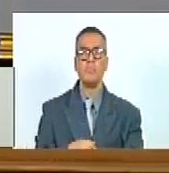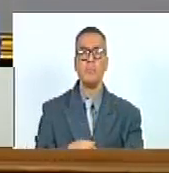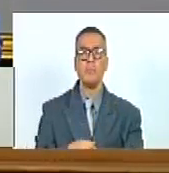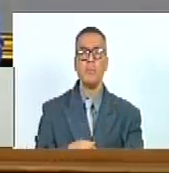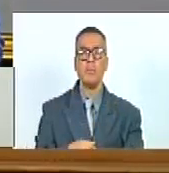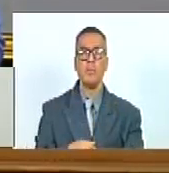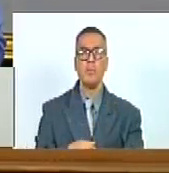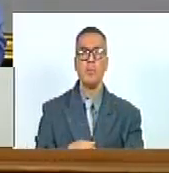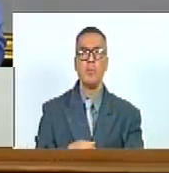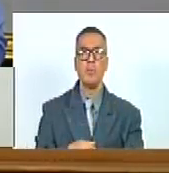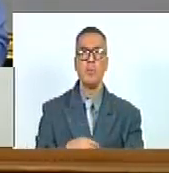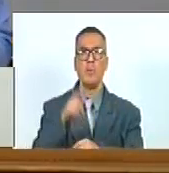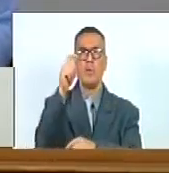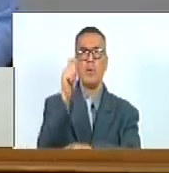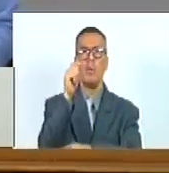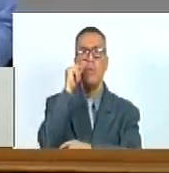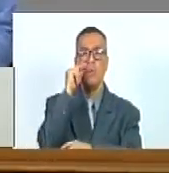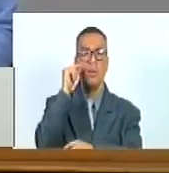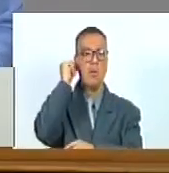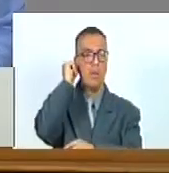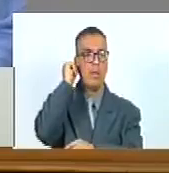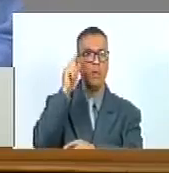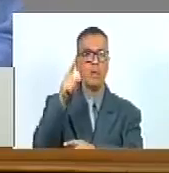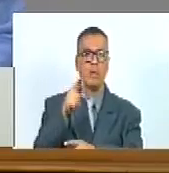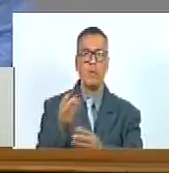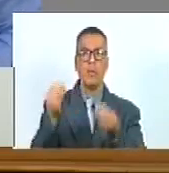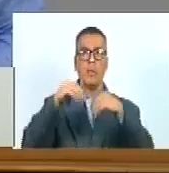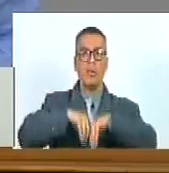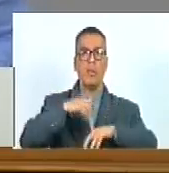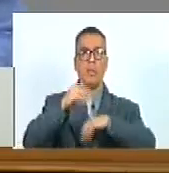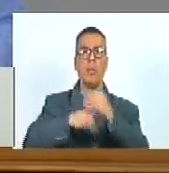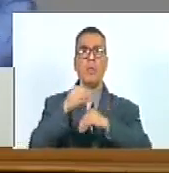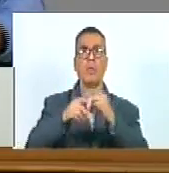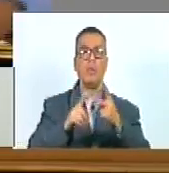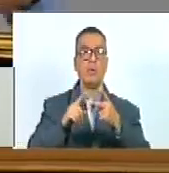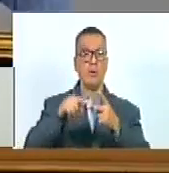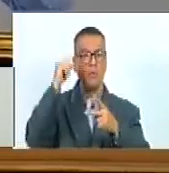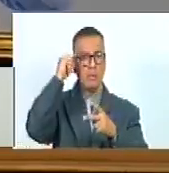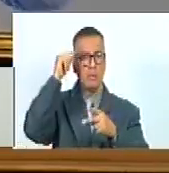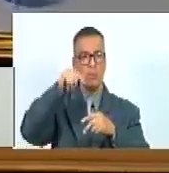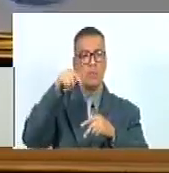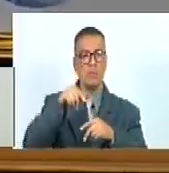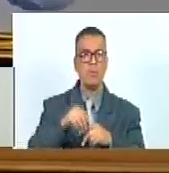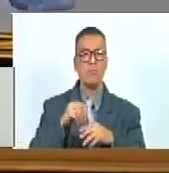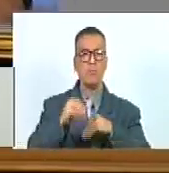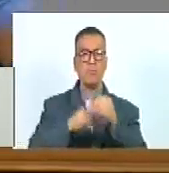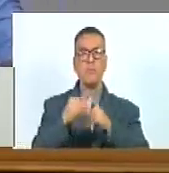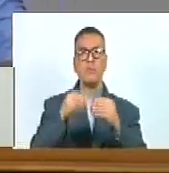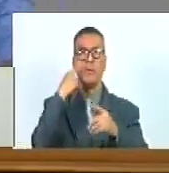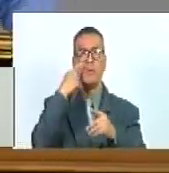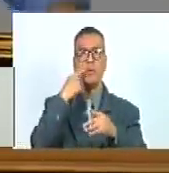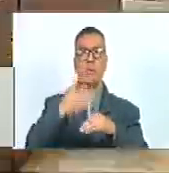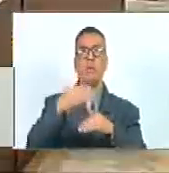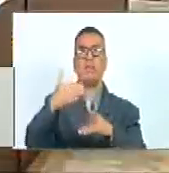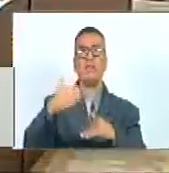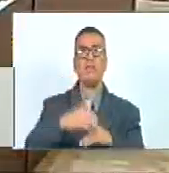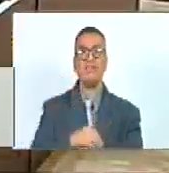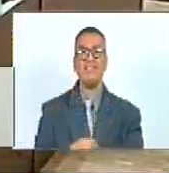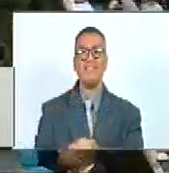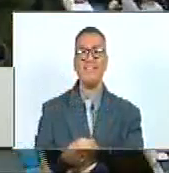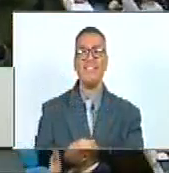perdón los honorables diputados y las honorables diputadas que estén de acuerdo en aprobar la propuesta de orden del día sirve a sindicarlo con la señal de costumbre